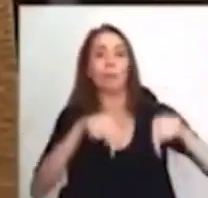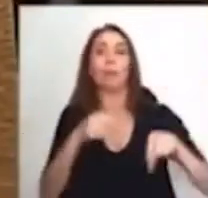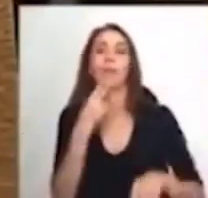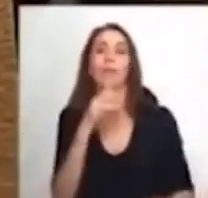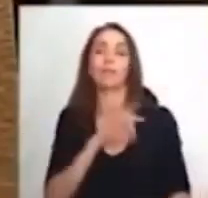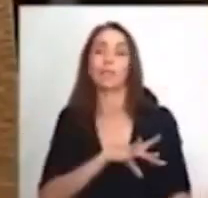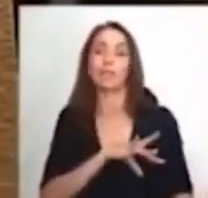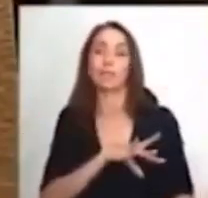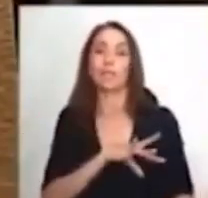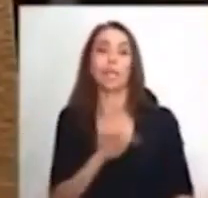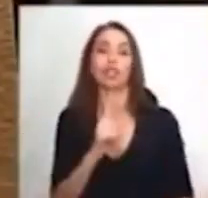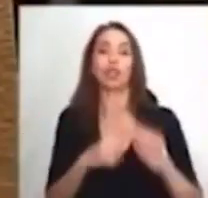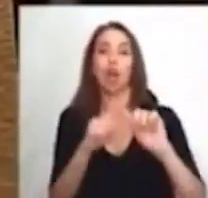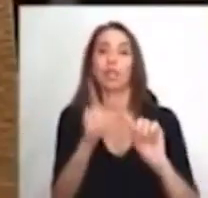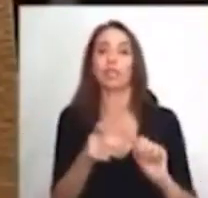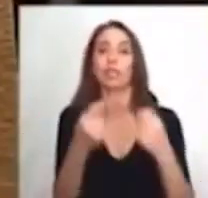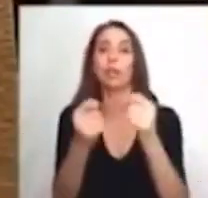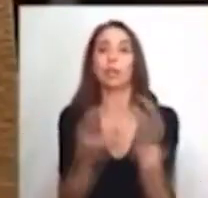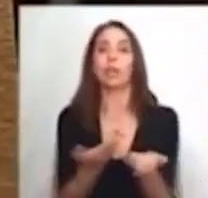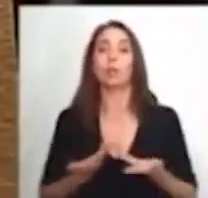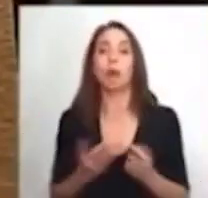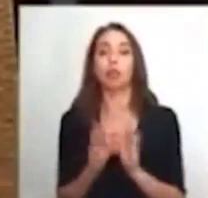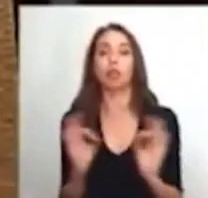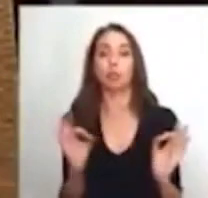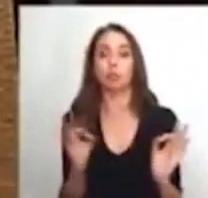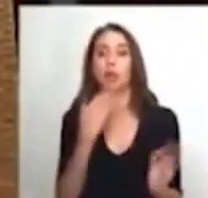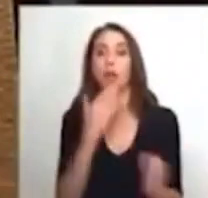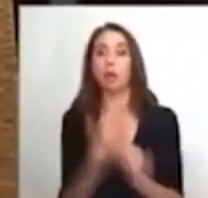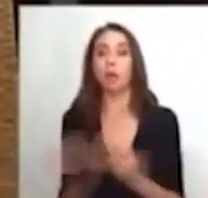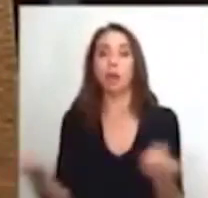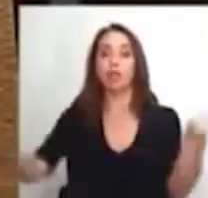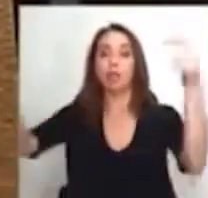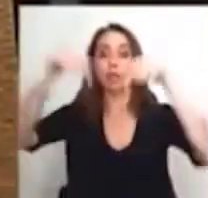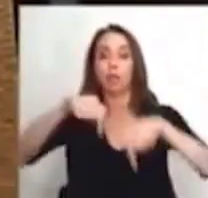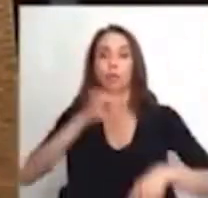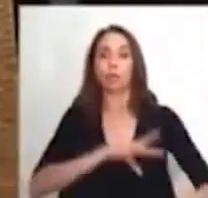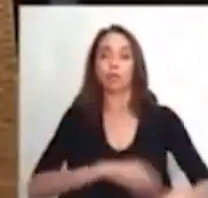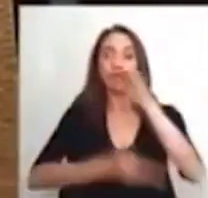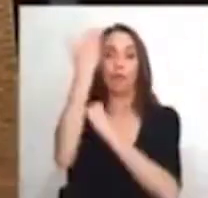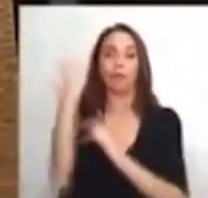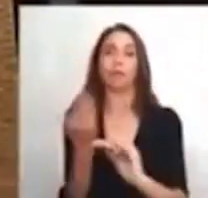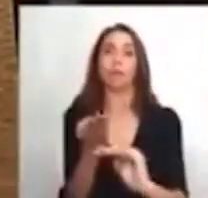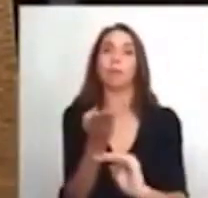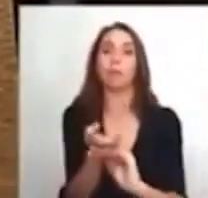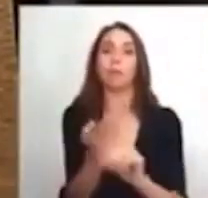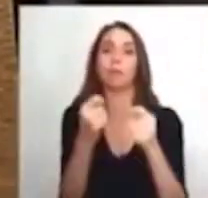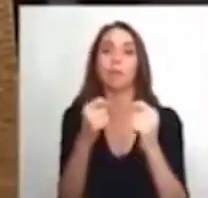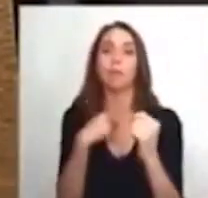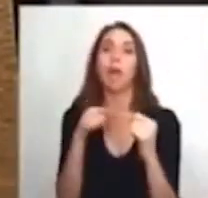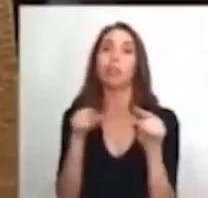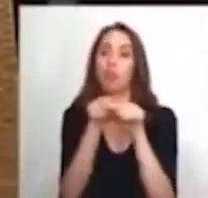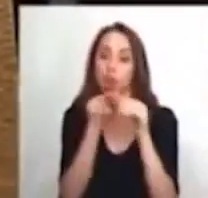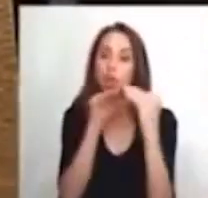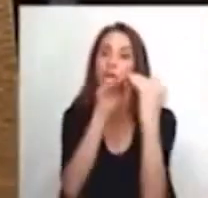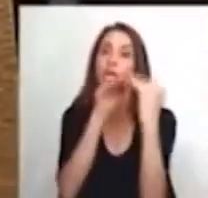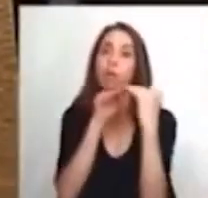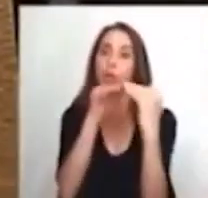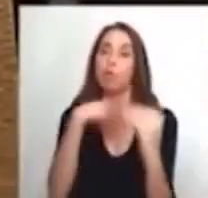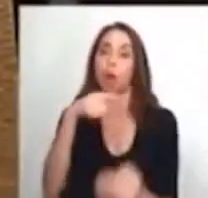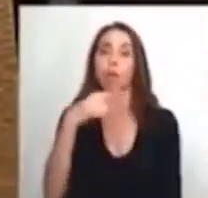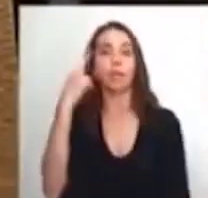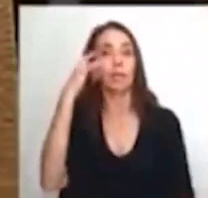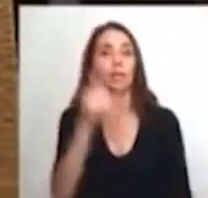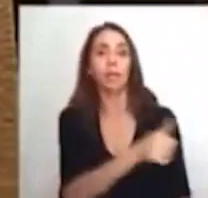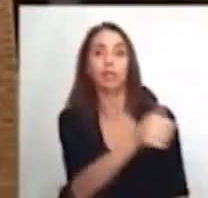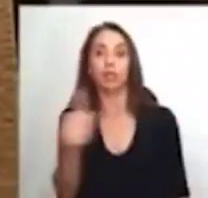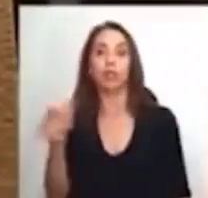exigimos trato especial. Cuando llegamos a Chile, pedimos un trato igual. Y creo que todos los chilenos